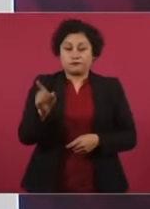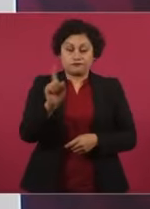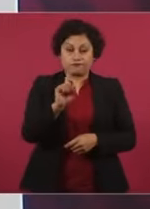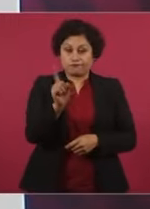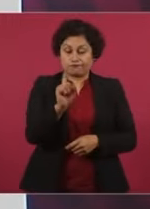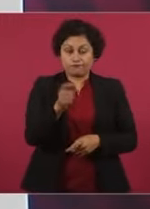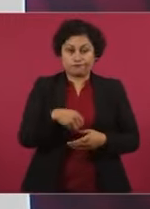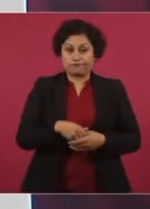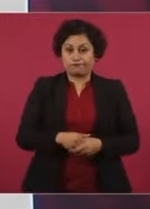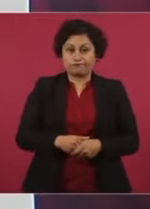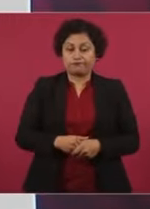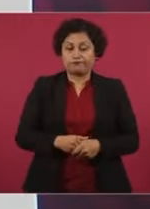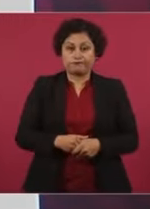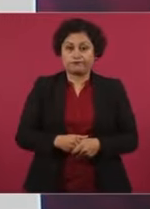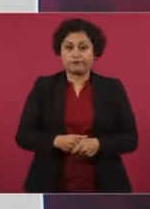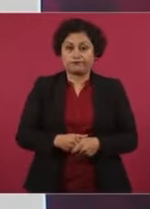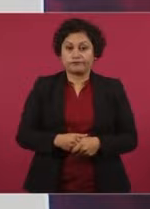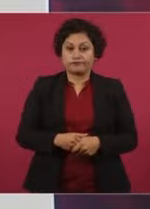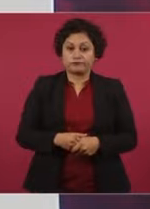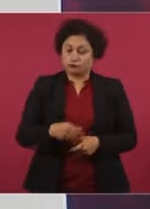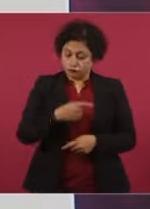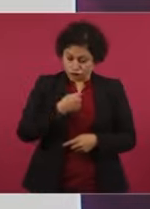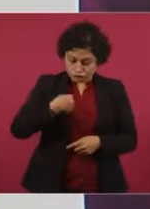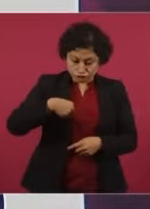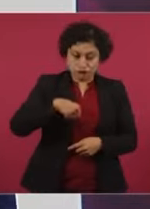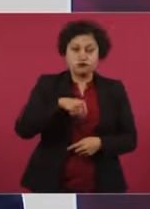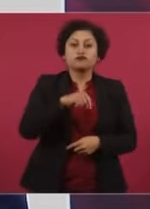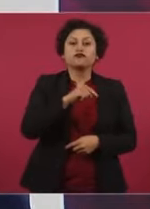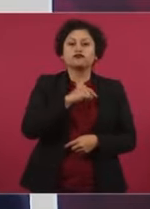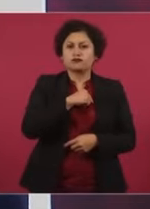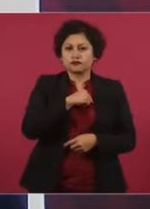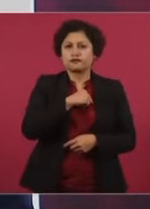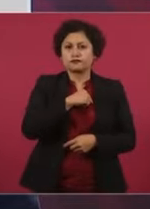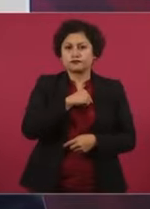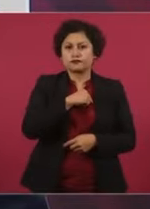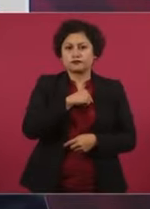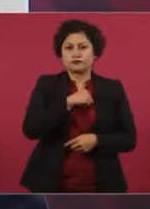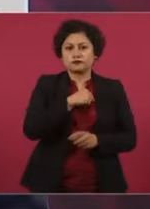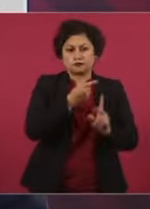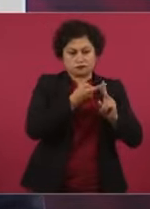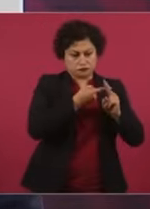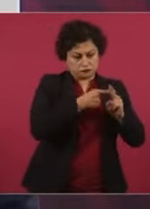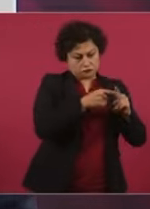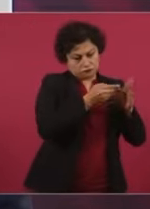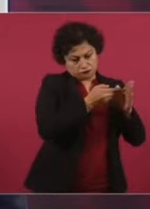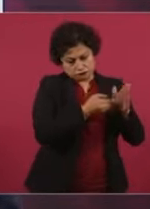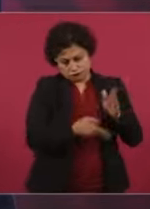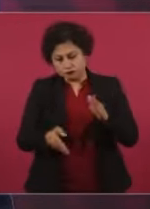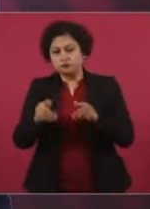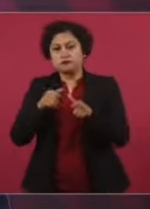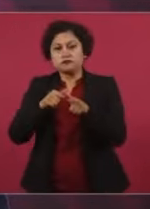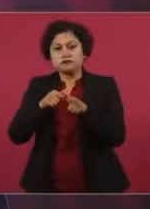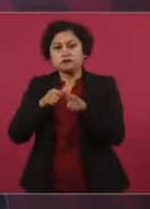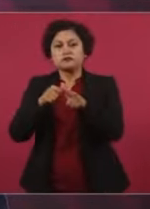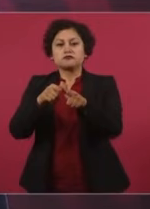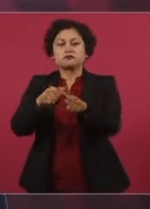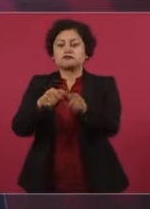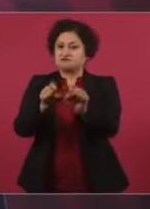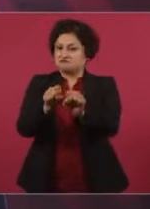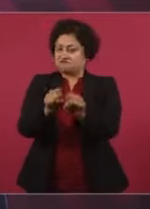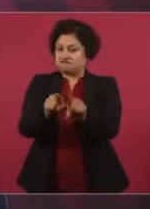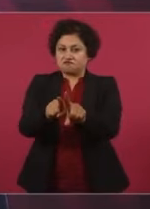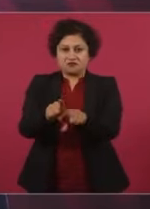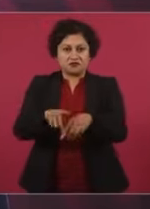Nosotros seguimos manteniendo el mismo presupuesto